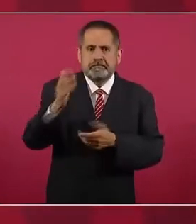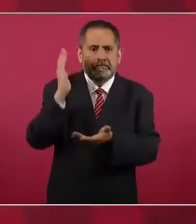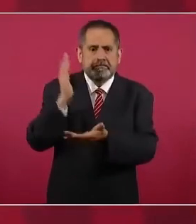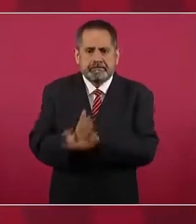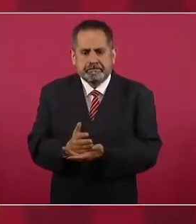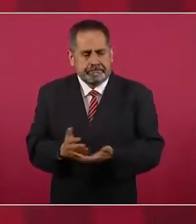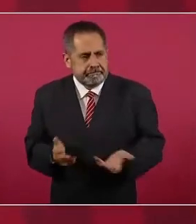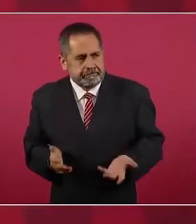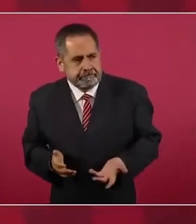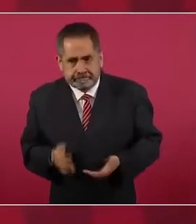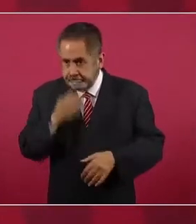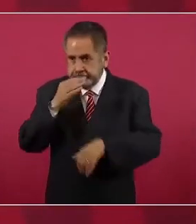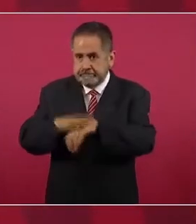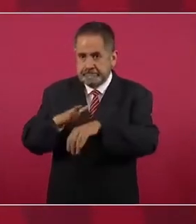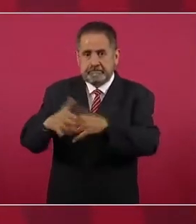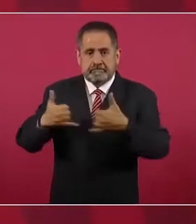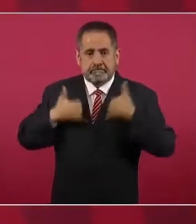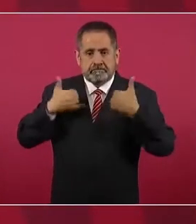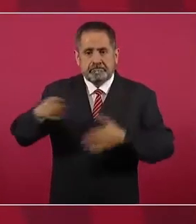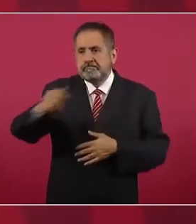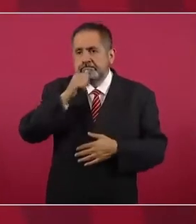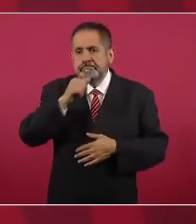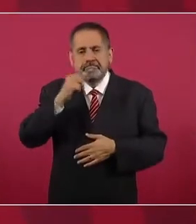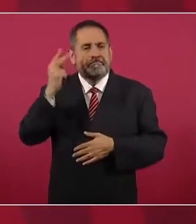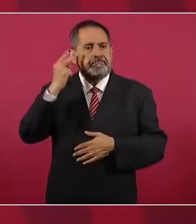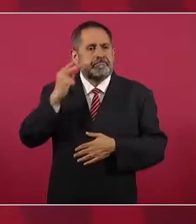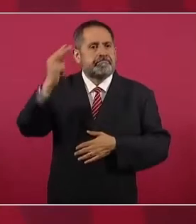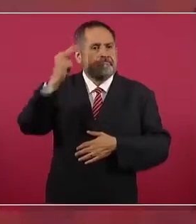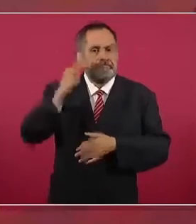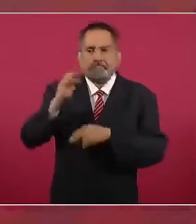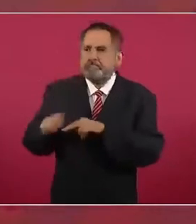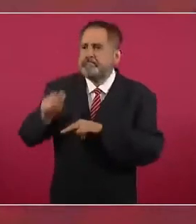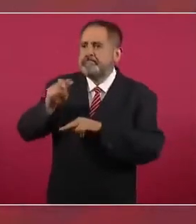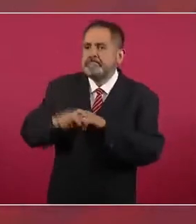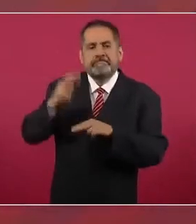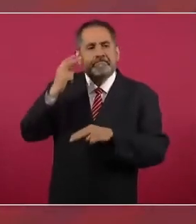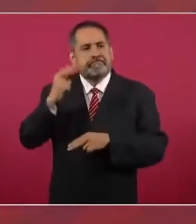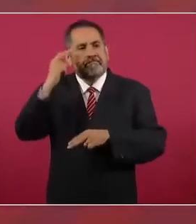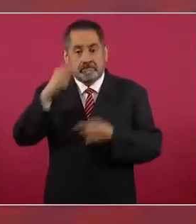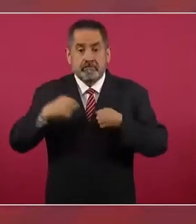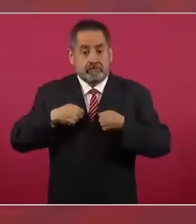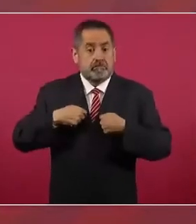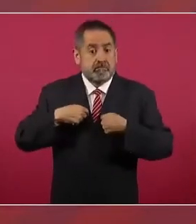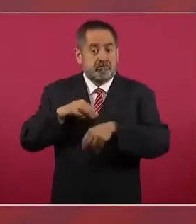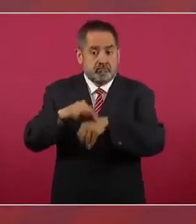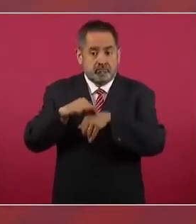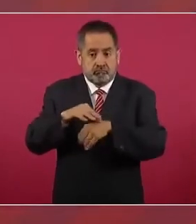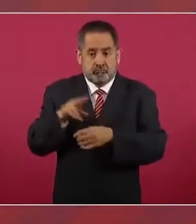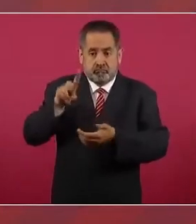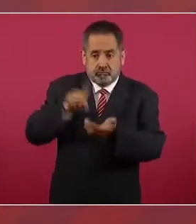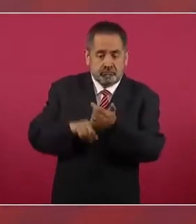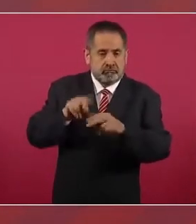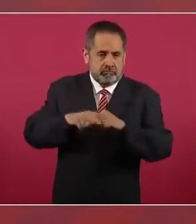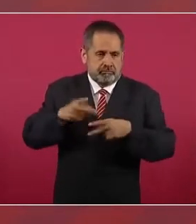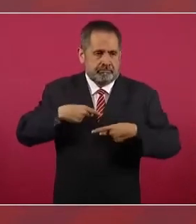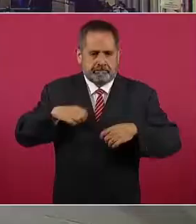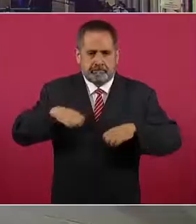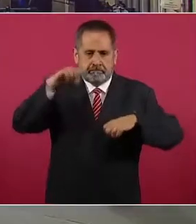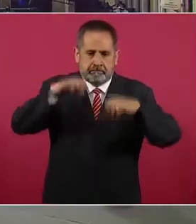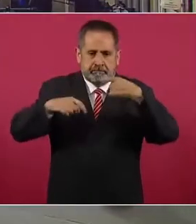ellos ya no pudieron viajar en los trenes, yo sí, y los de mi edad.